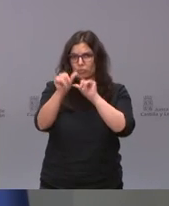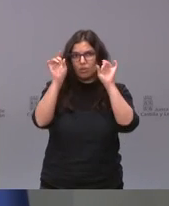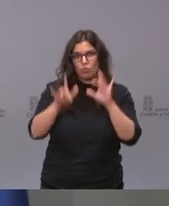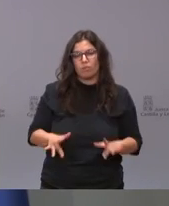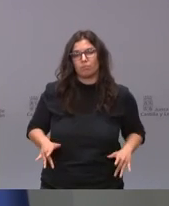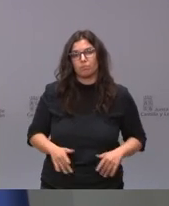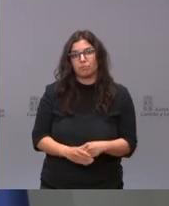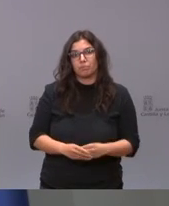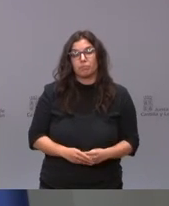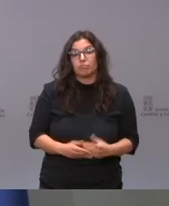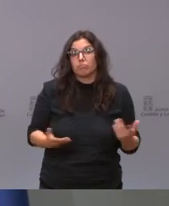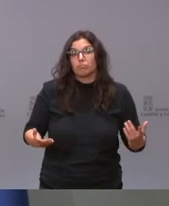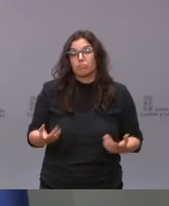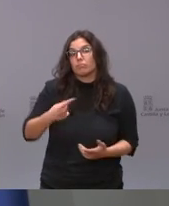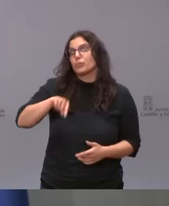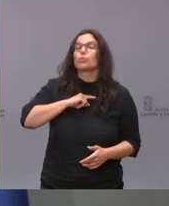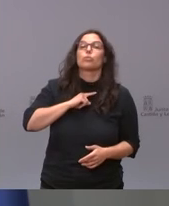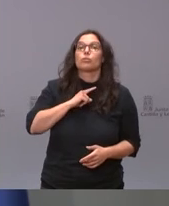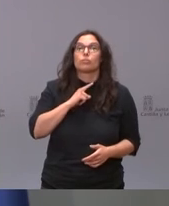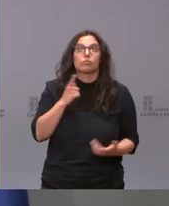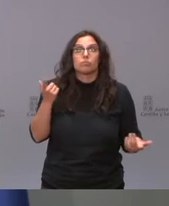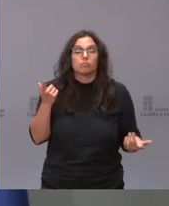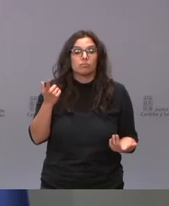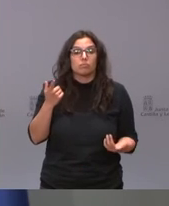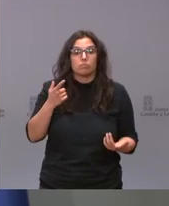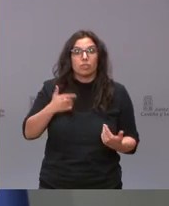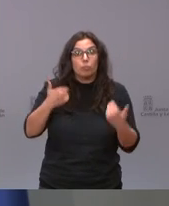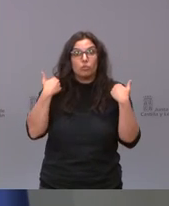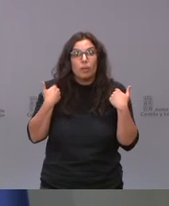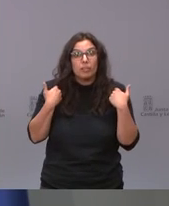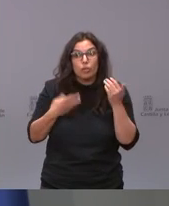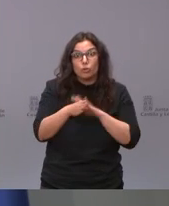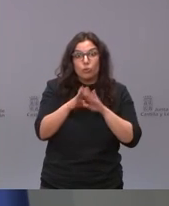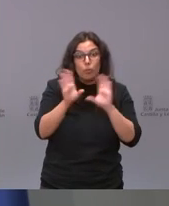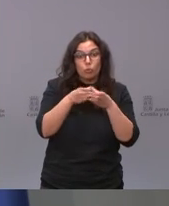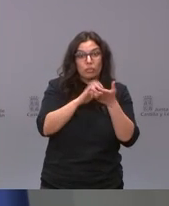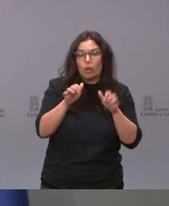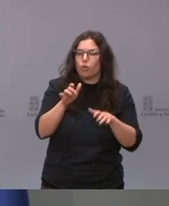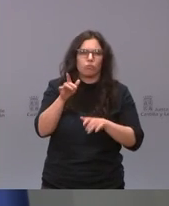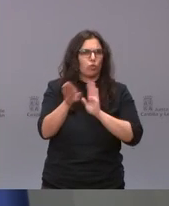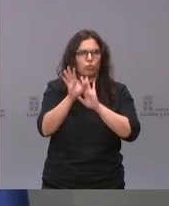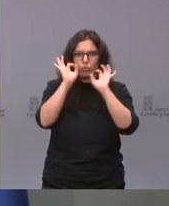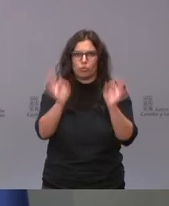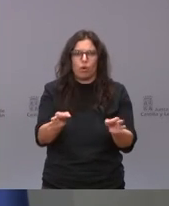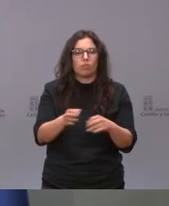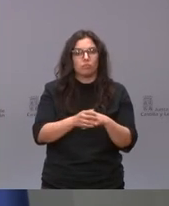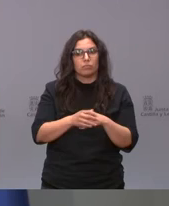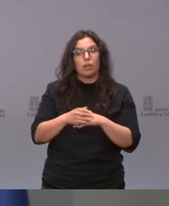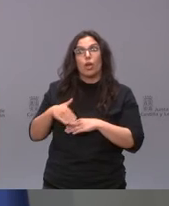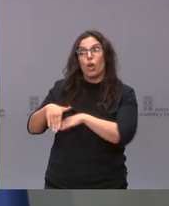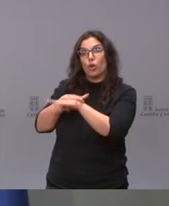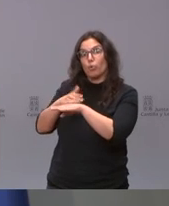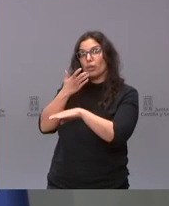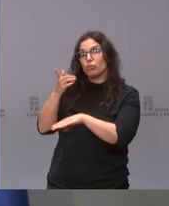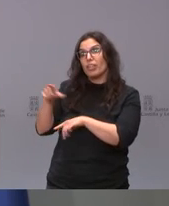mientras nosotros estemos en esta junta de Castilla y León nosotros vamos a seguir apoyando al gobierno cuando tenga que tomar